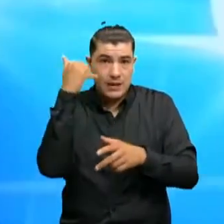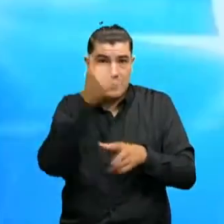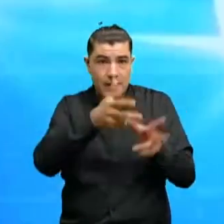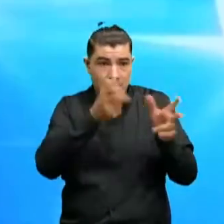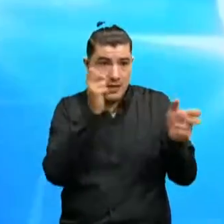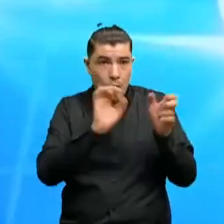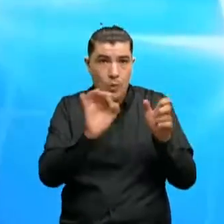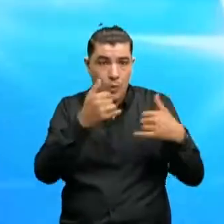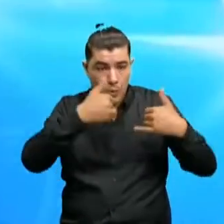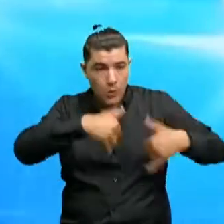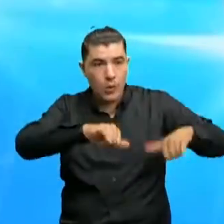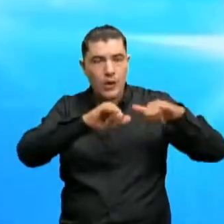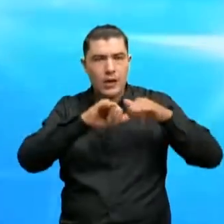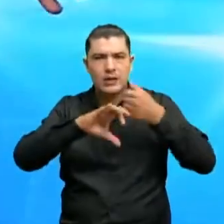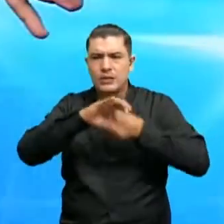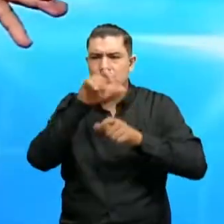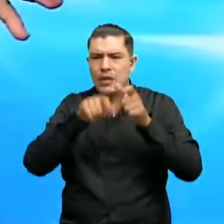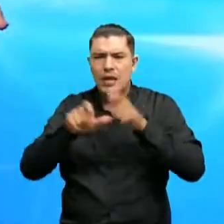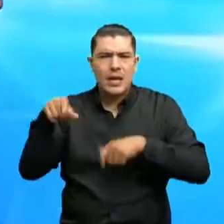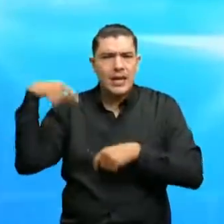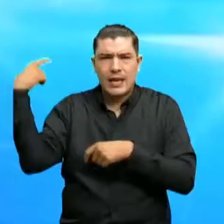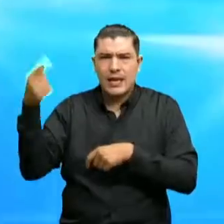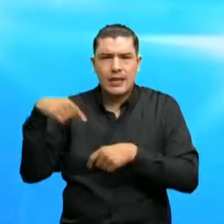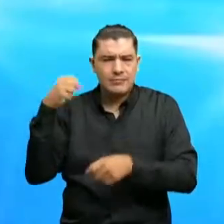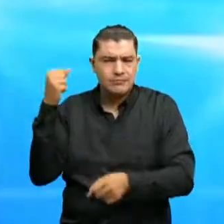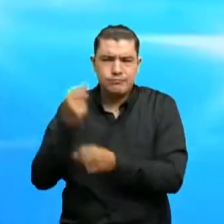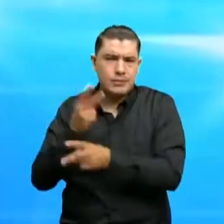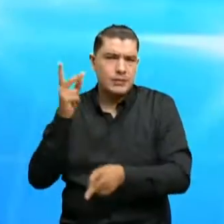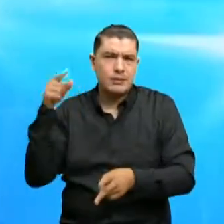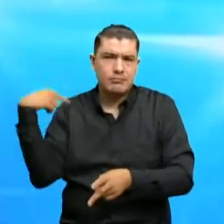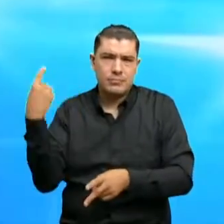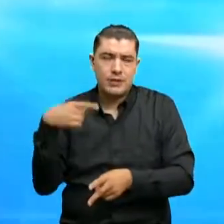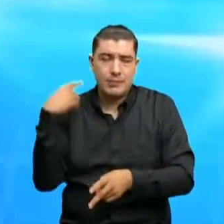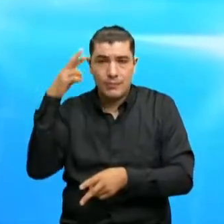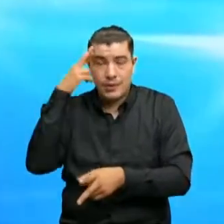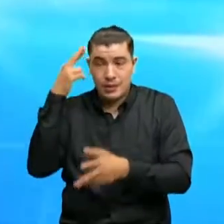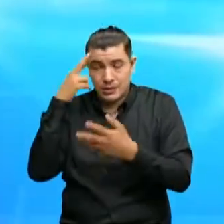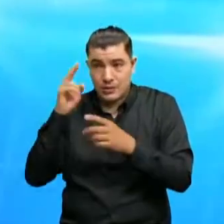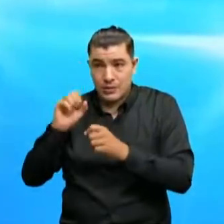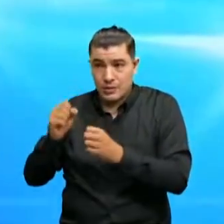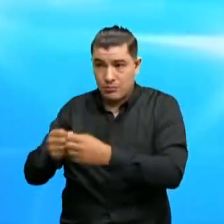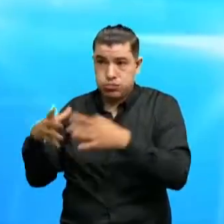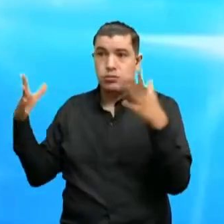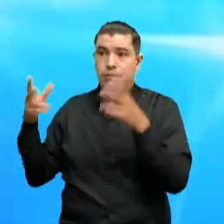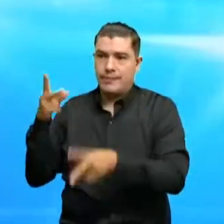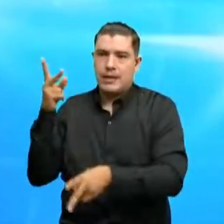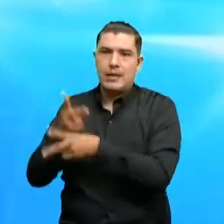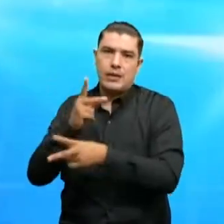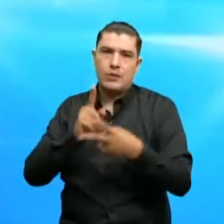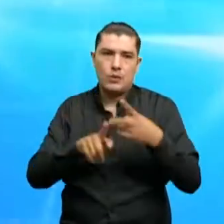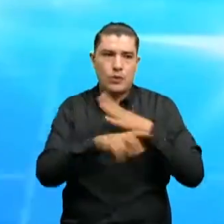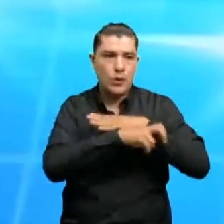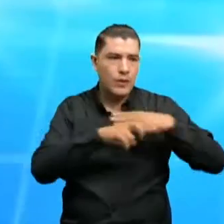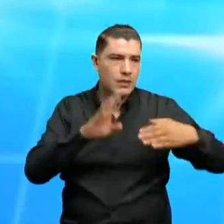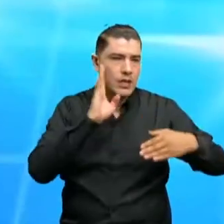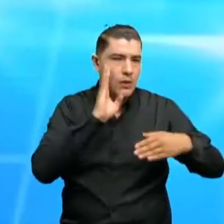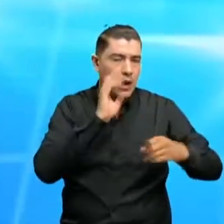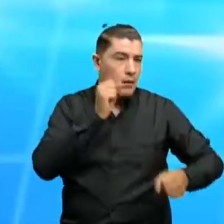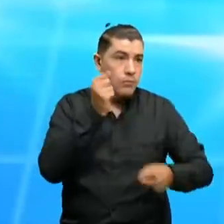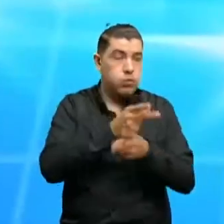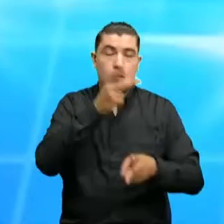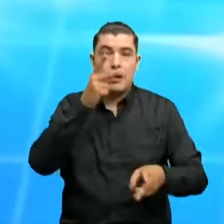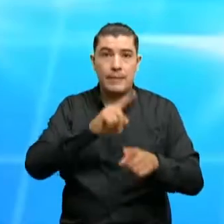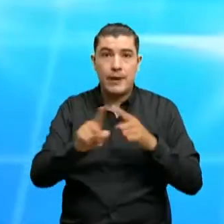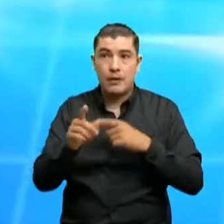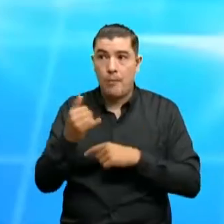engañan. Para el ciudadano todo es inseguridad, todo. Entonces cuando estalla una bomba es inseguridad, cuando le roban el celular al vecino es inseguridad. Pero cuando los